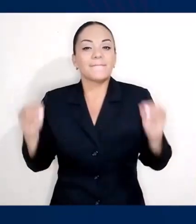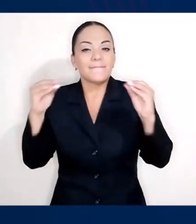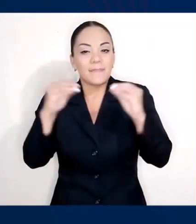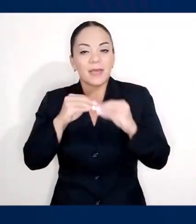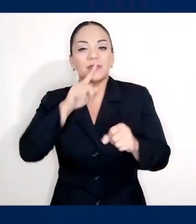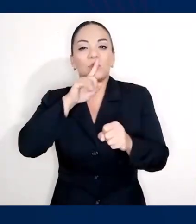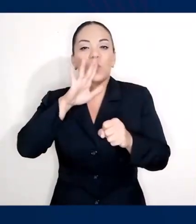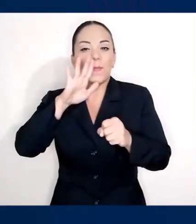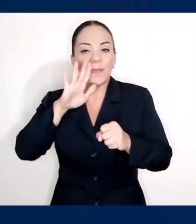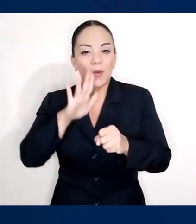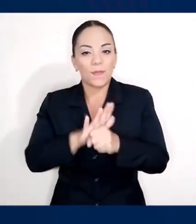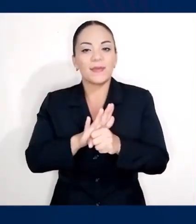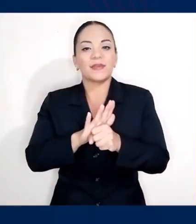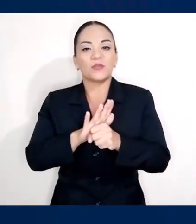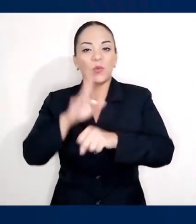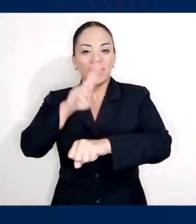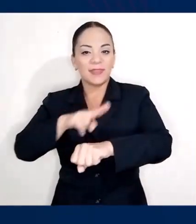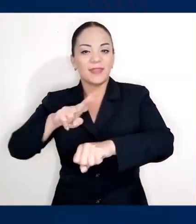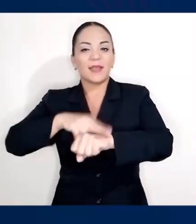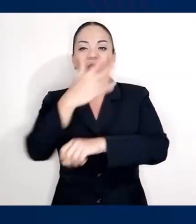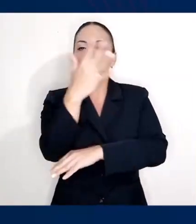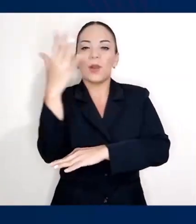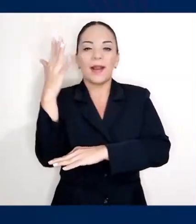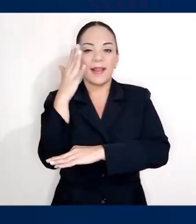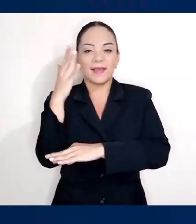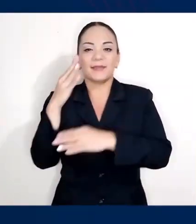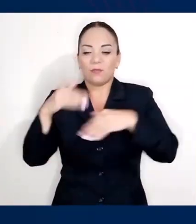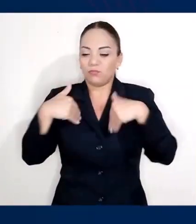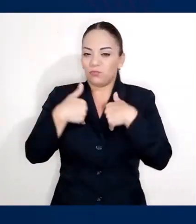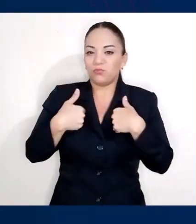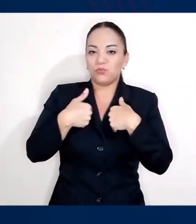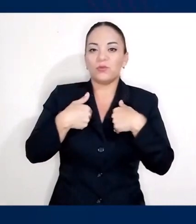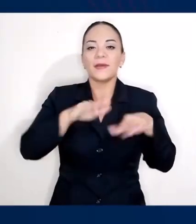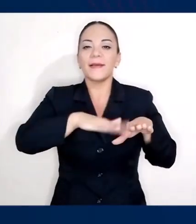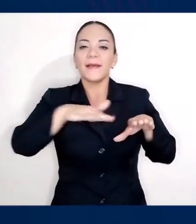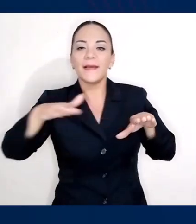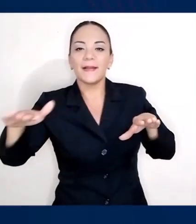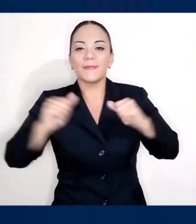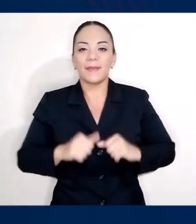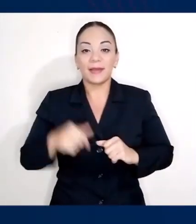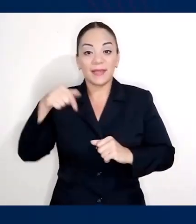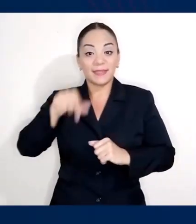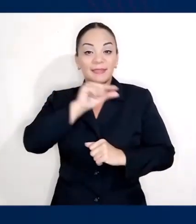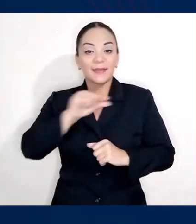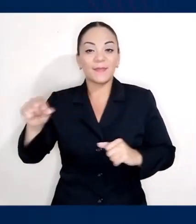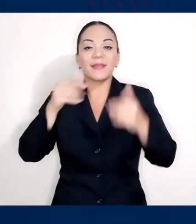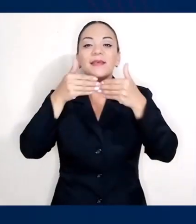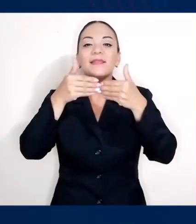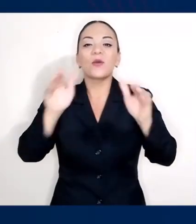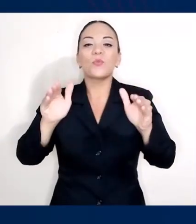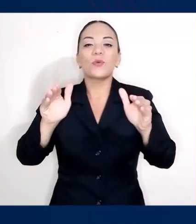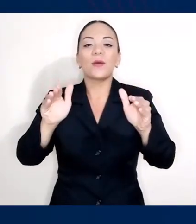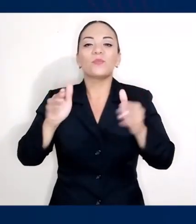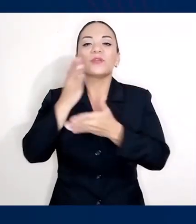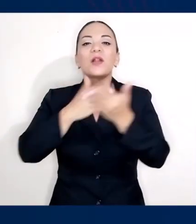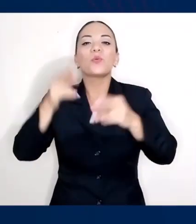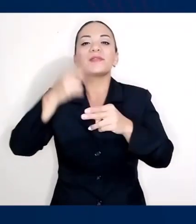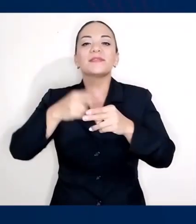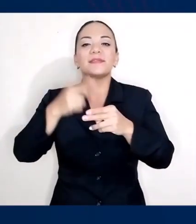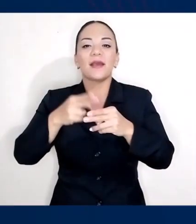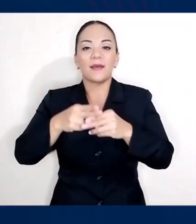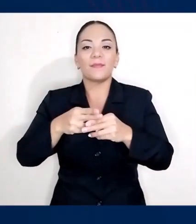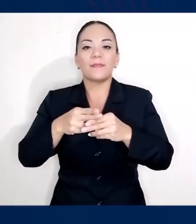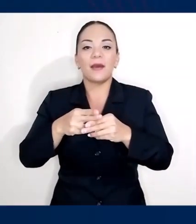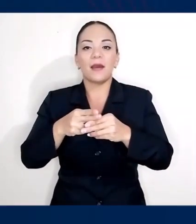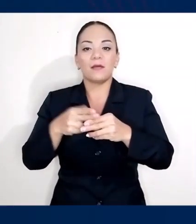compromiso con la naturaleza a los mares. Esta semana inauguramos una cosa que se llama el